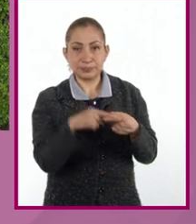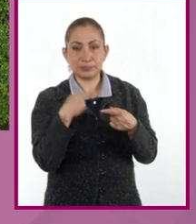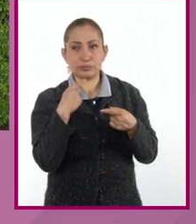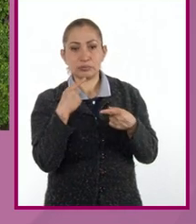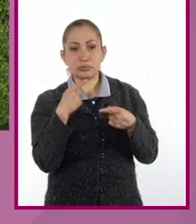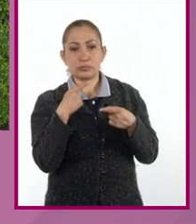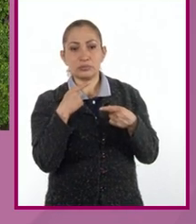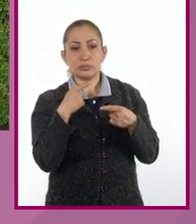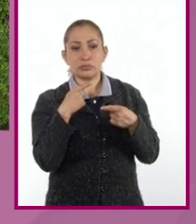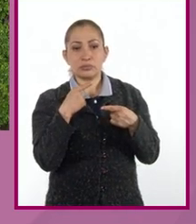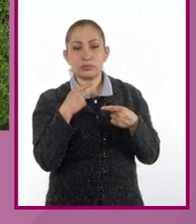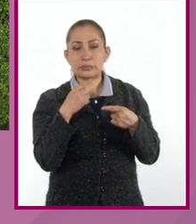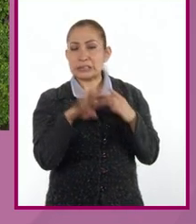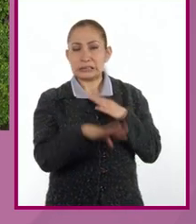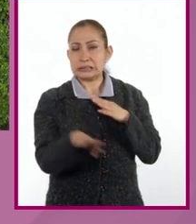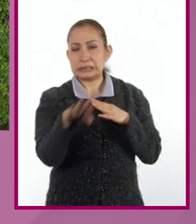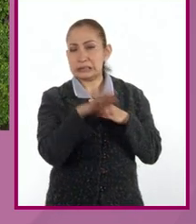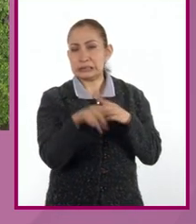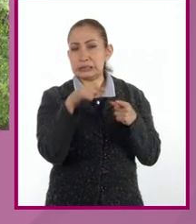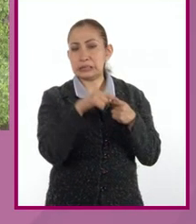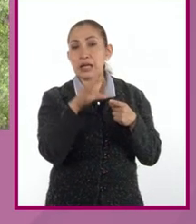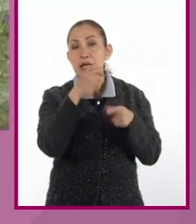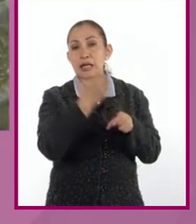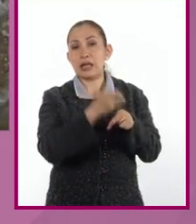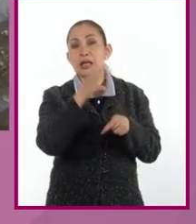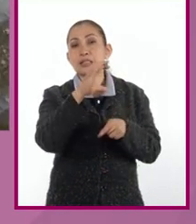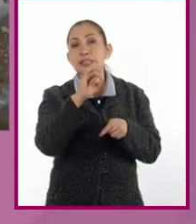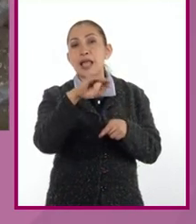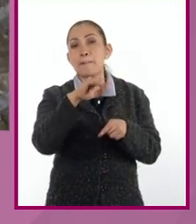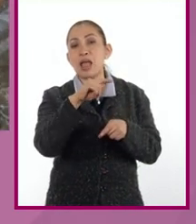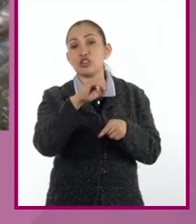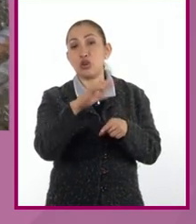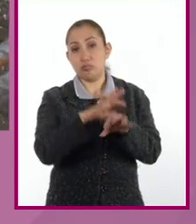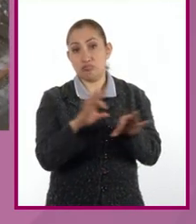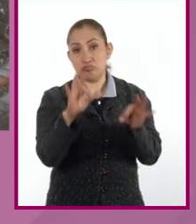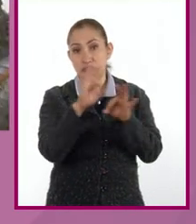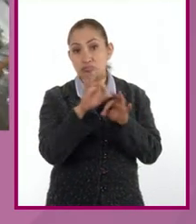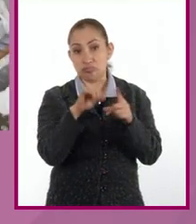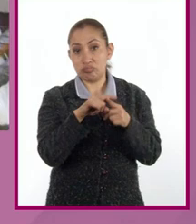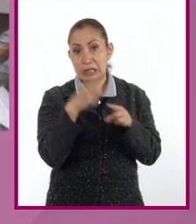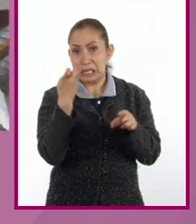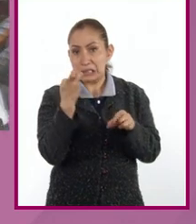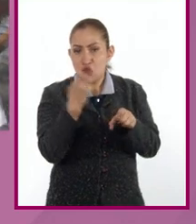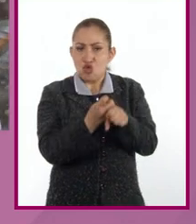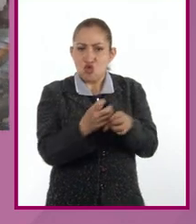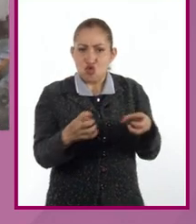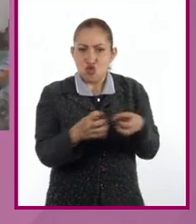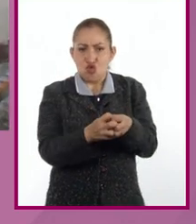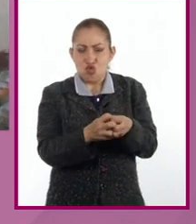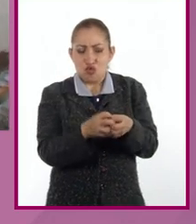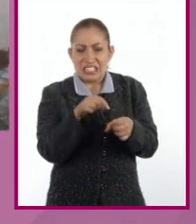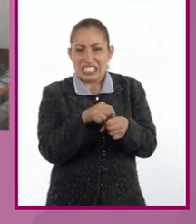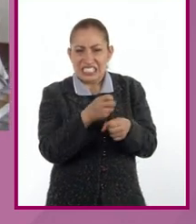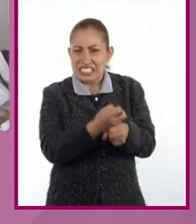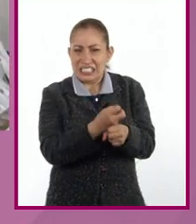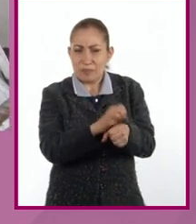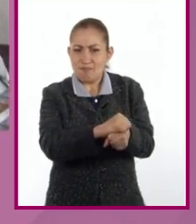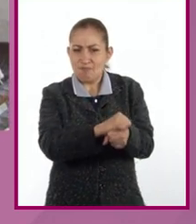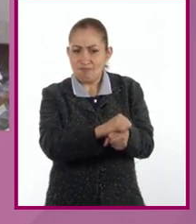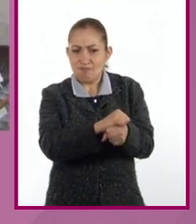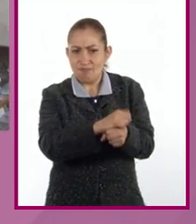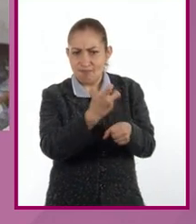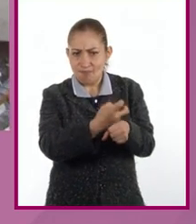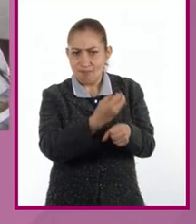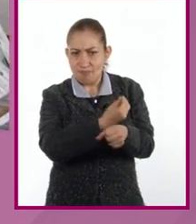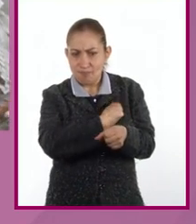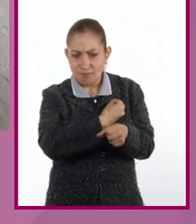básico e inicial es el cemento, que es el más importante, el que logra consolidar y que se haga una masa